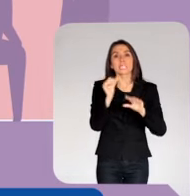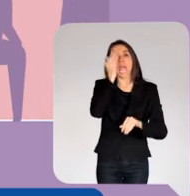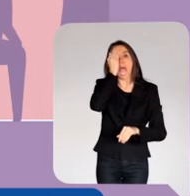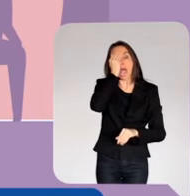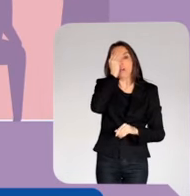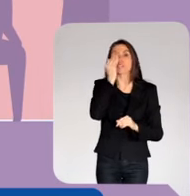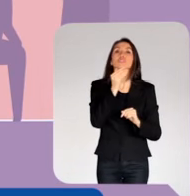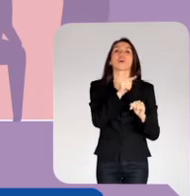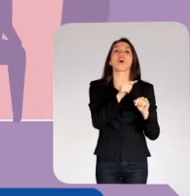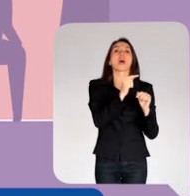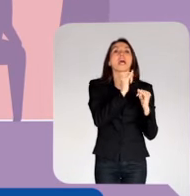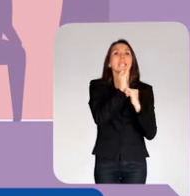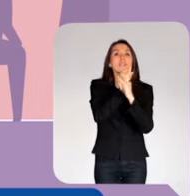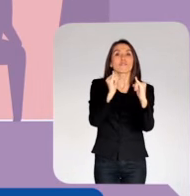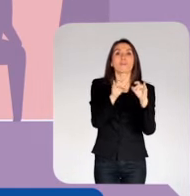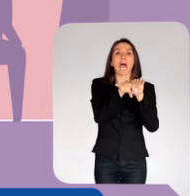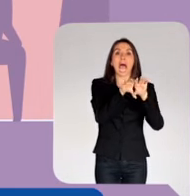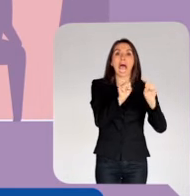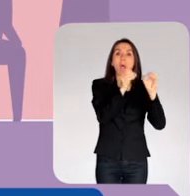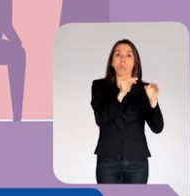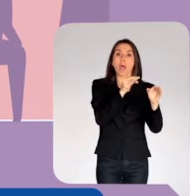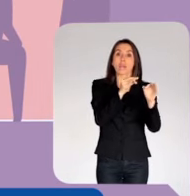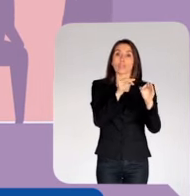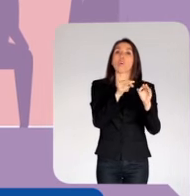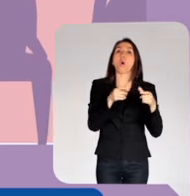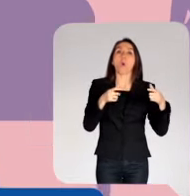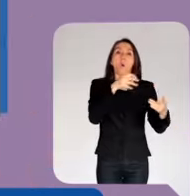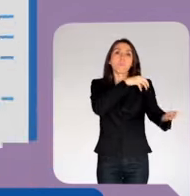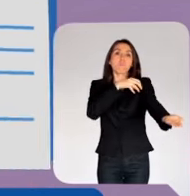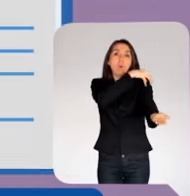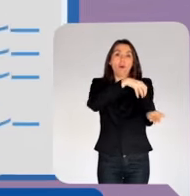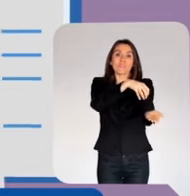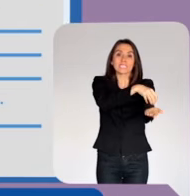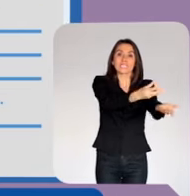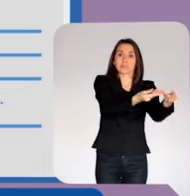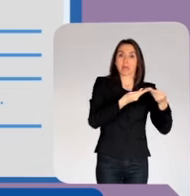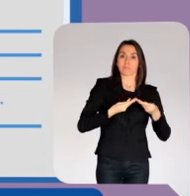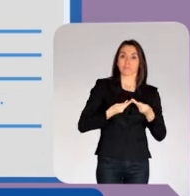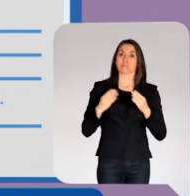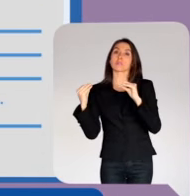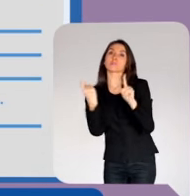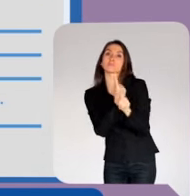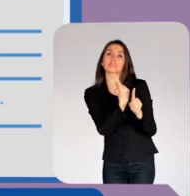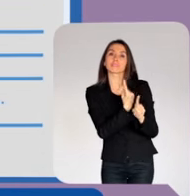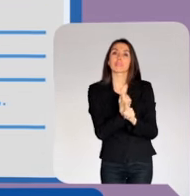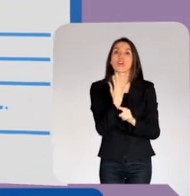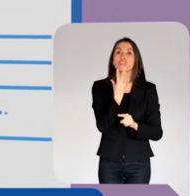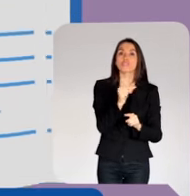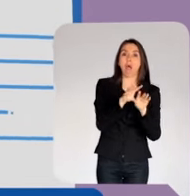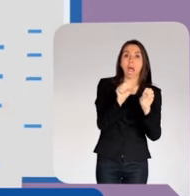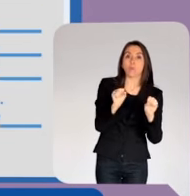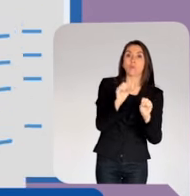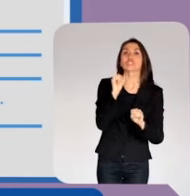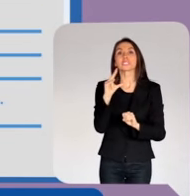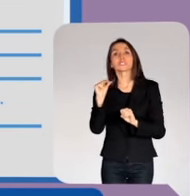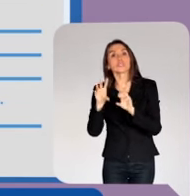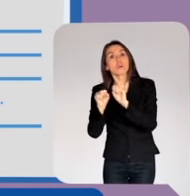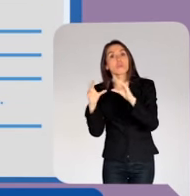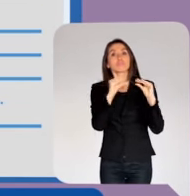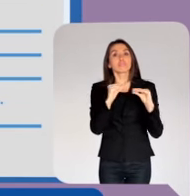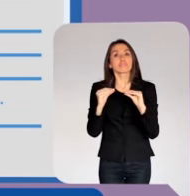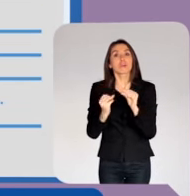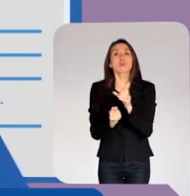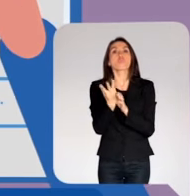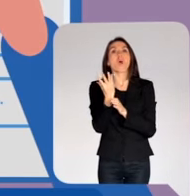agosto. Aquí se conocerán los acuerdos definitivos del nivel provincial y se dialogará sobre los acuerdos parciales y desacuerdos para explorar nuevos